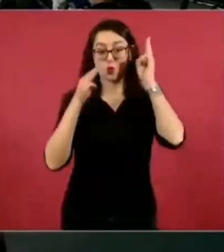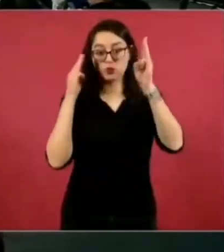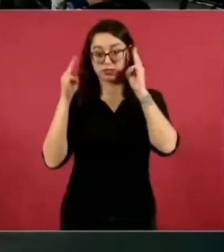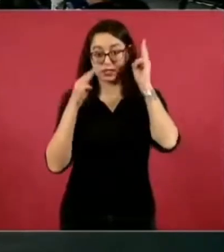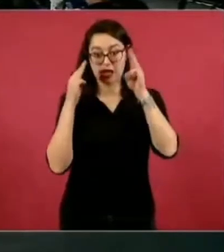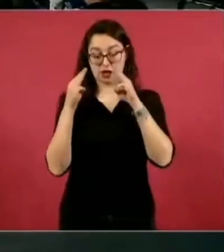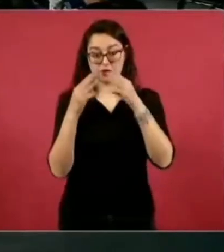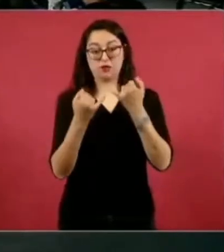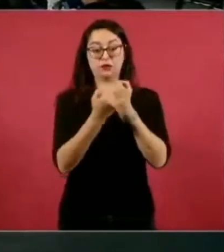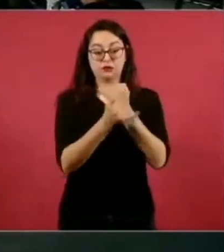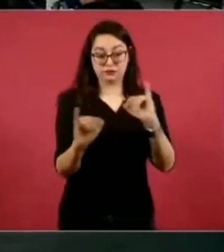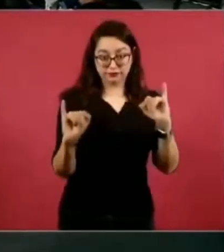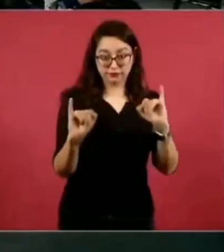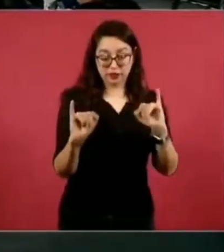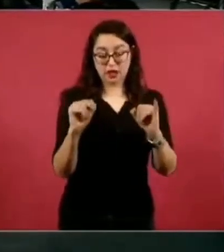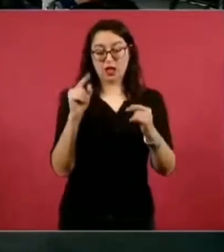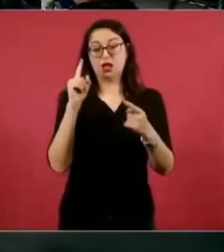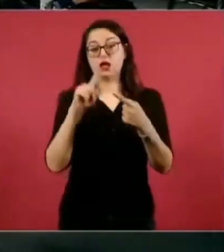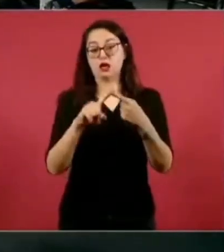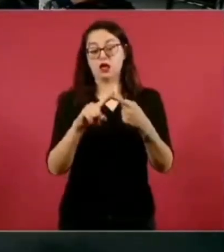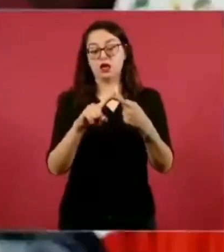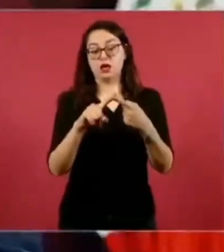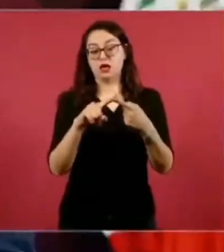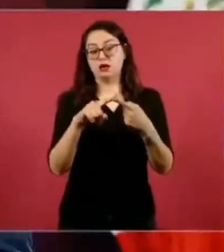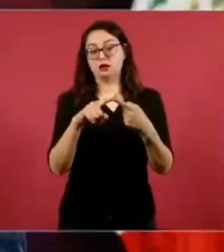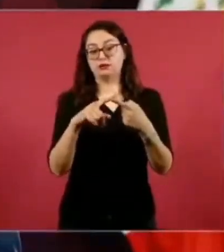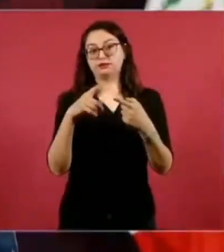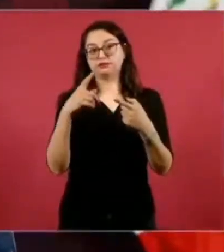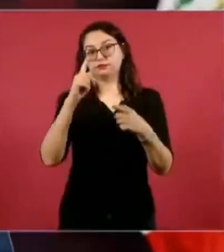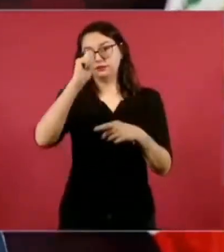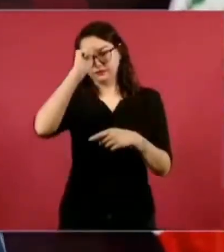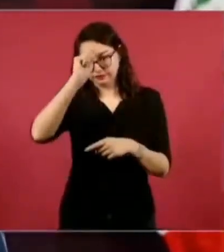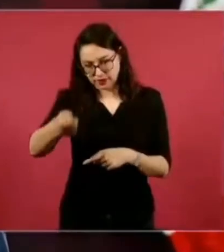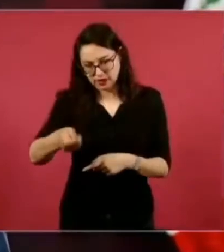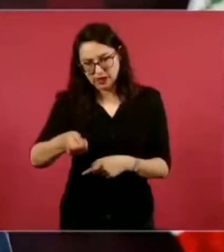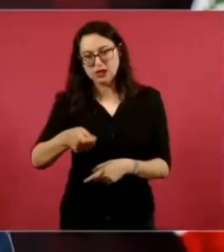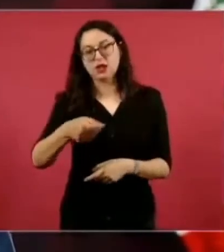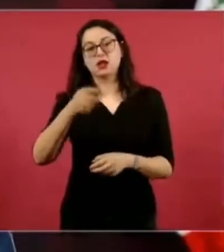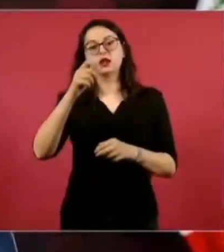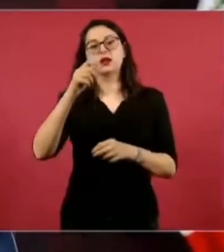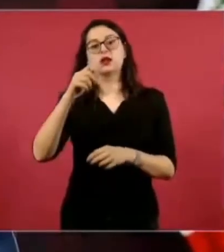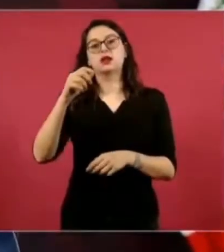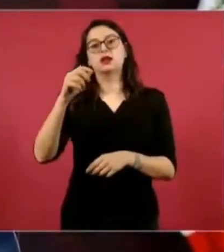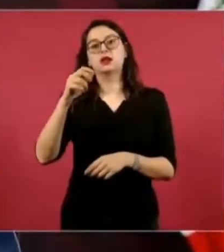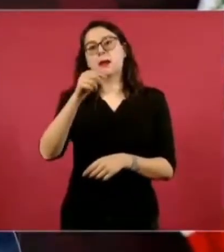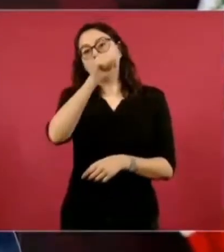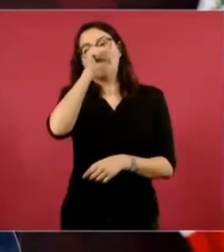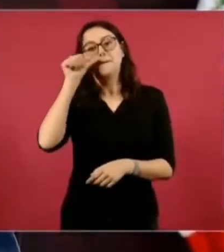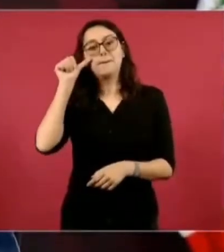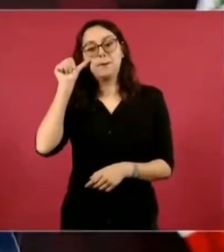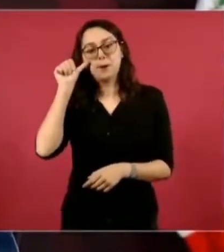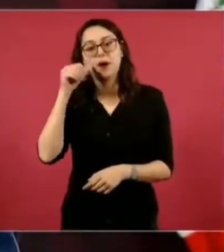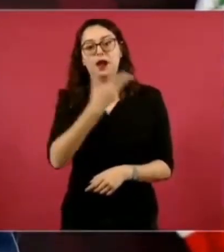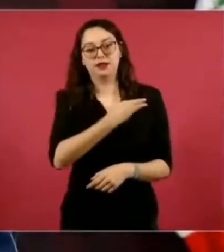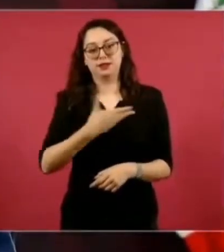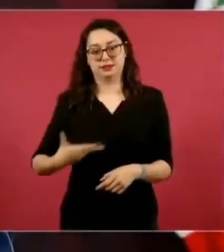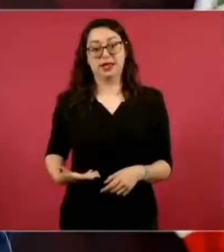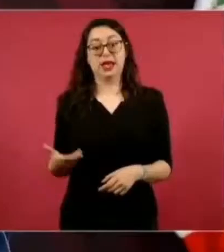al presidente Juárez que vivió en Veracruz y que desde ahí expirió